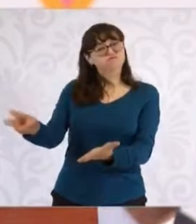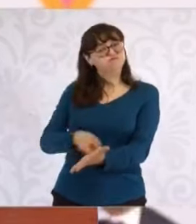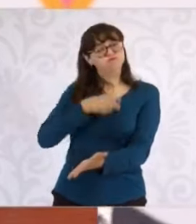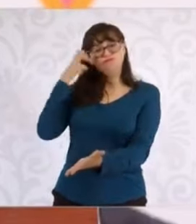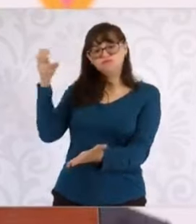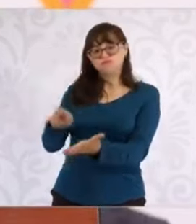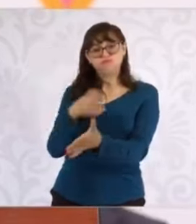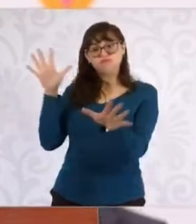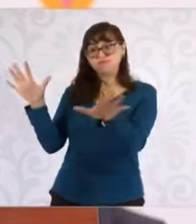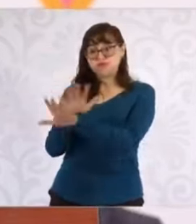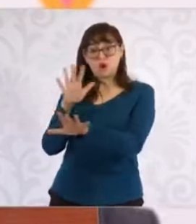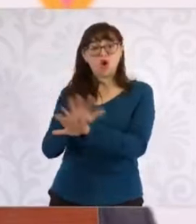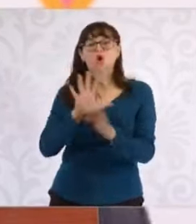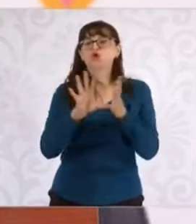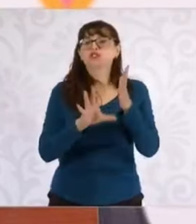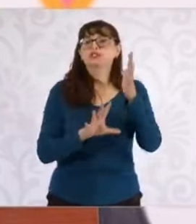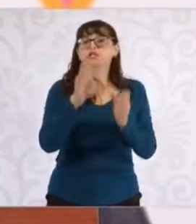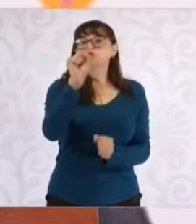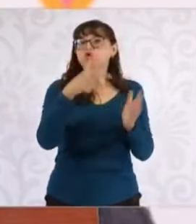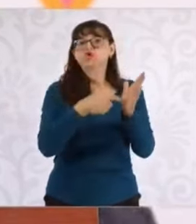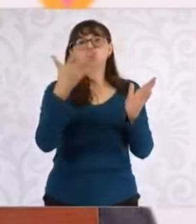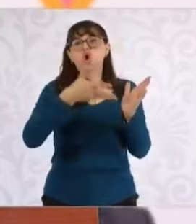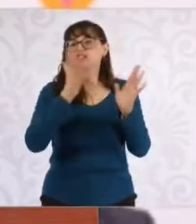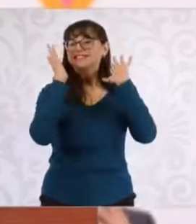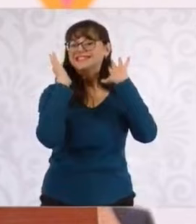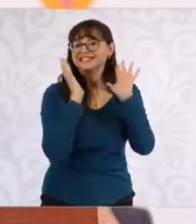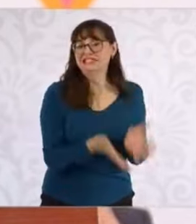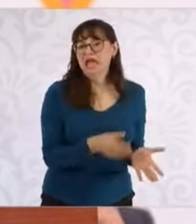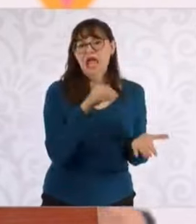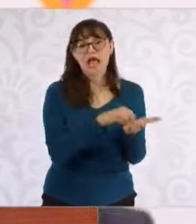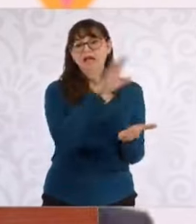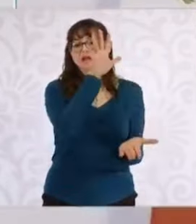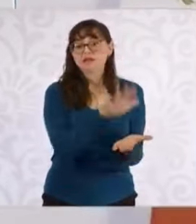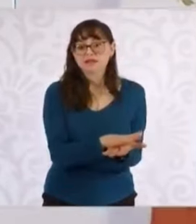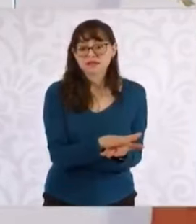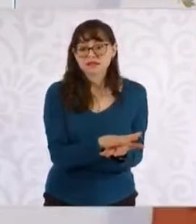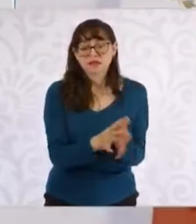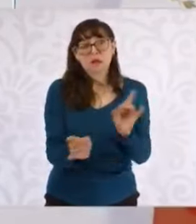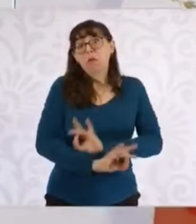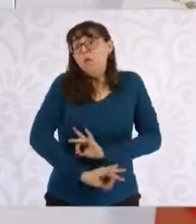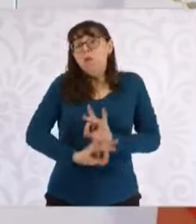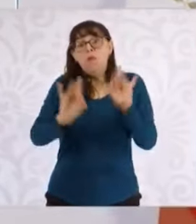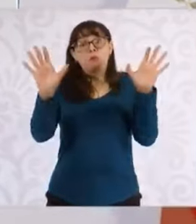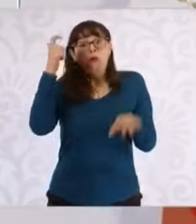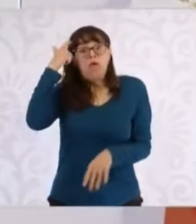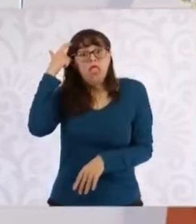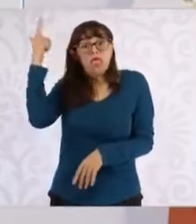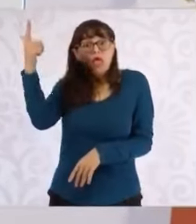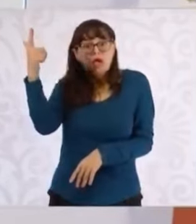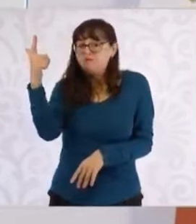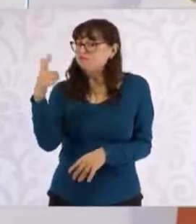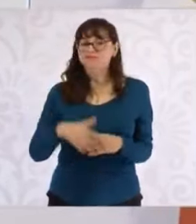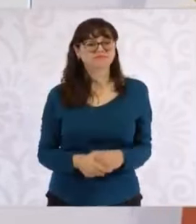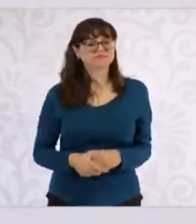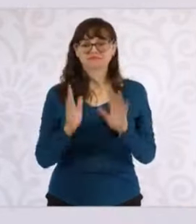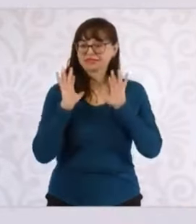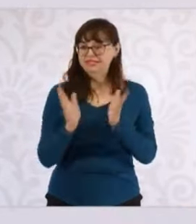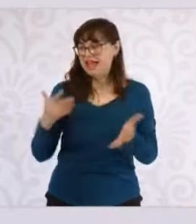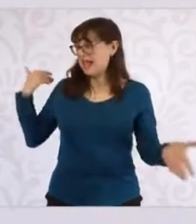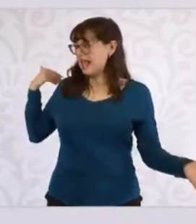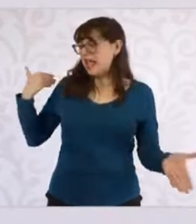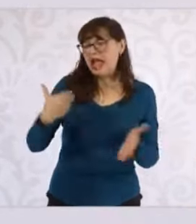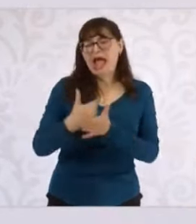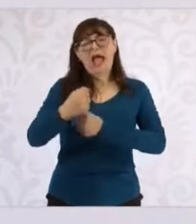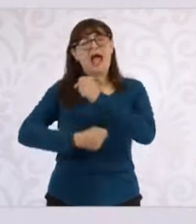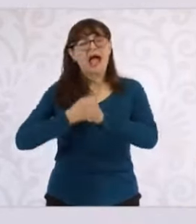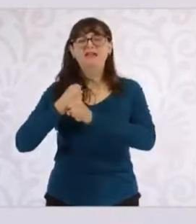que hoy es parte de la Constitución, no sale de la nada, sale de una lucha contra la corrupción y